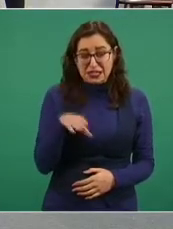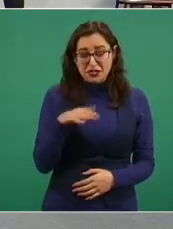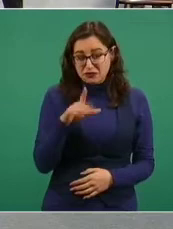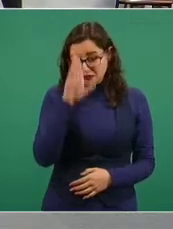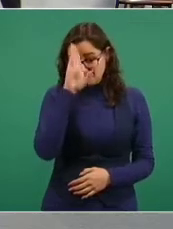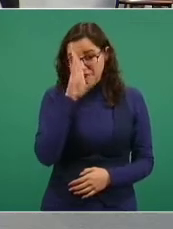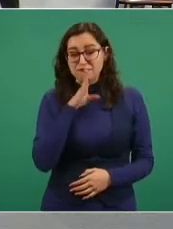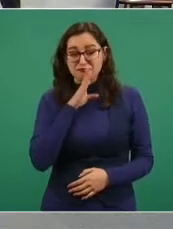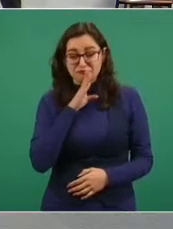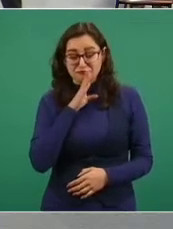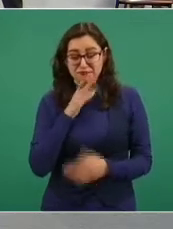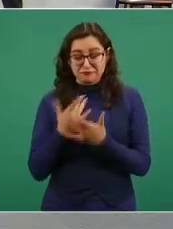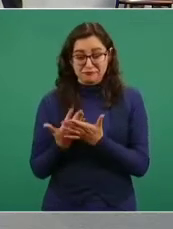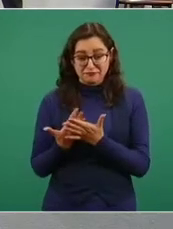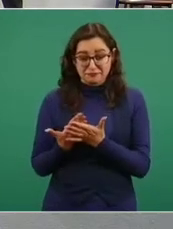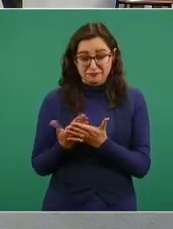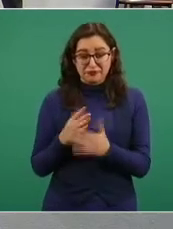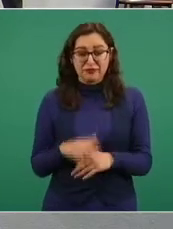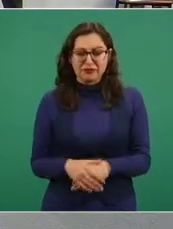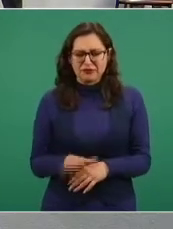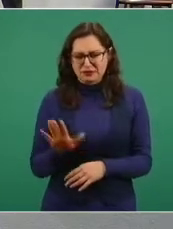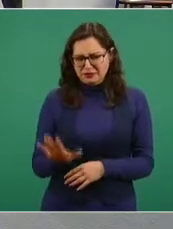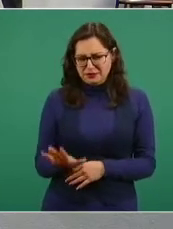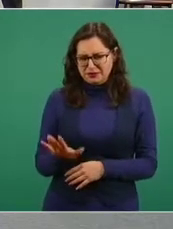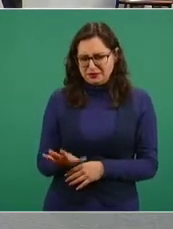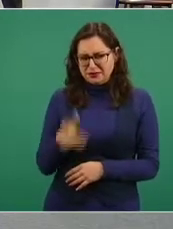Muy bien, Benito, espera un momento.